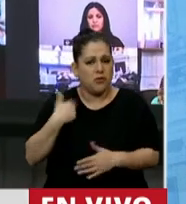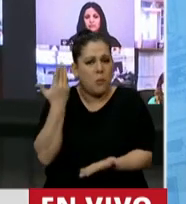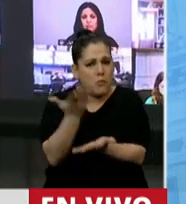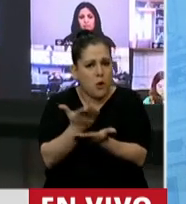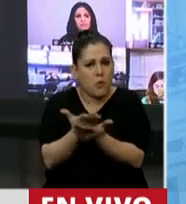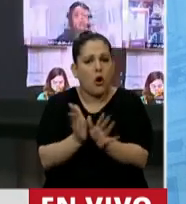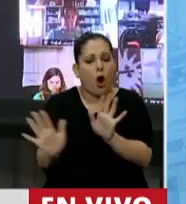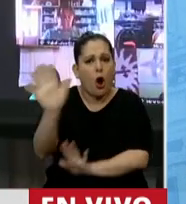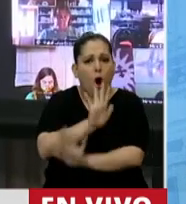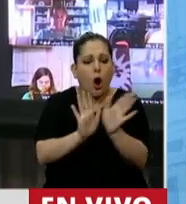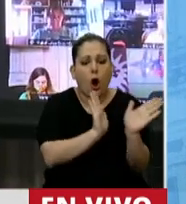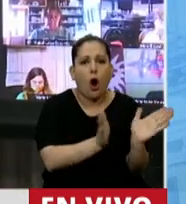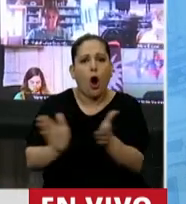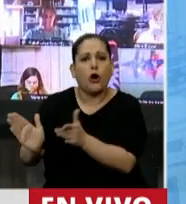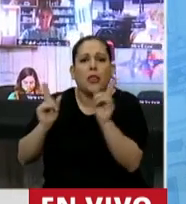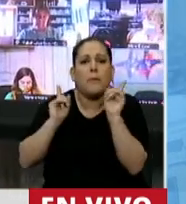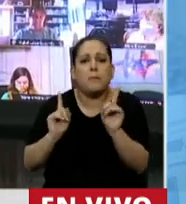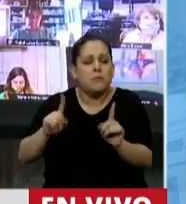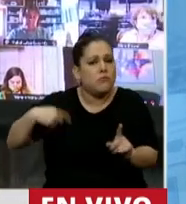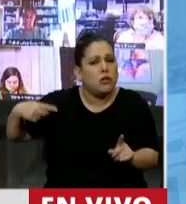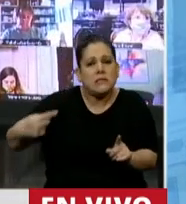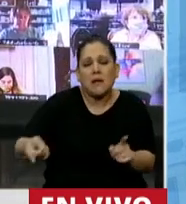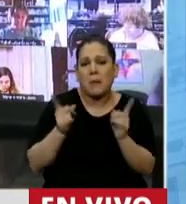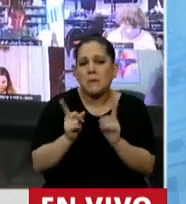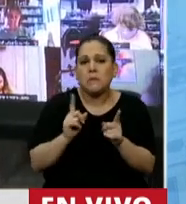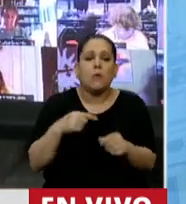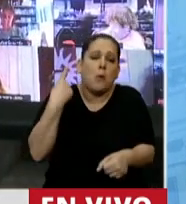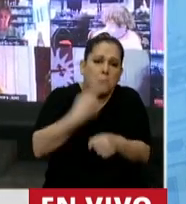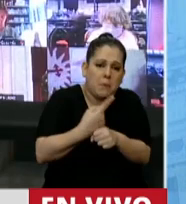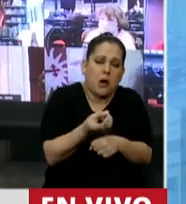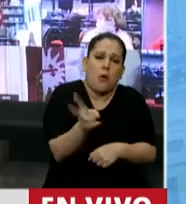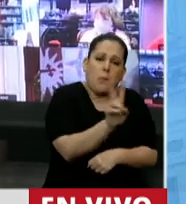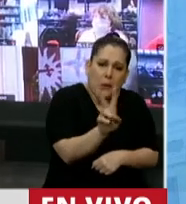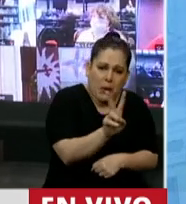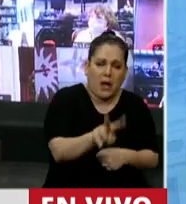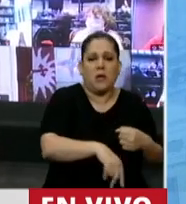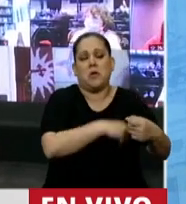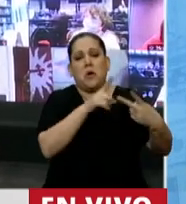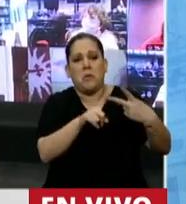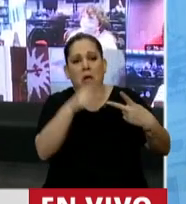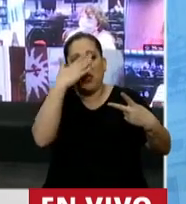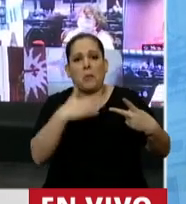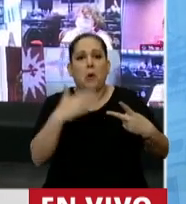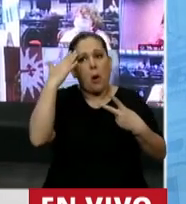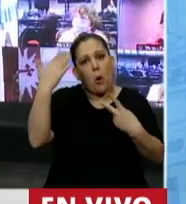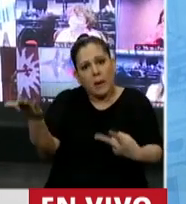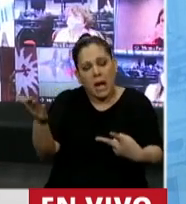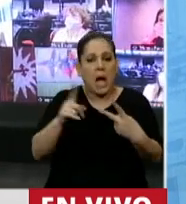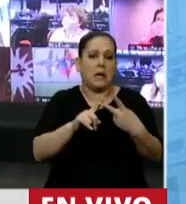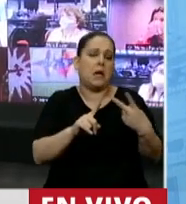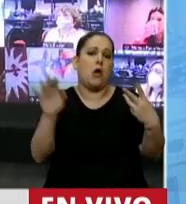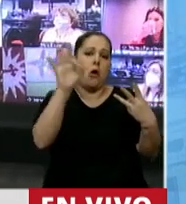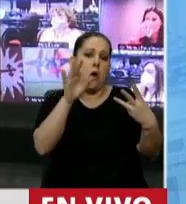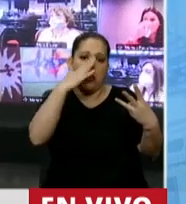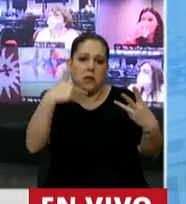conforme a lo que hacemos habitualmente, que es las cuestiones de privilegios, si hay algún homenaje, y